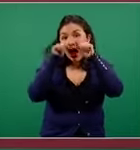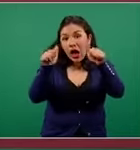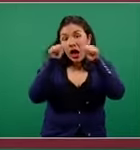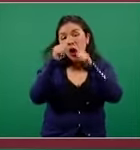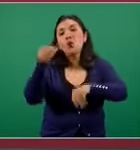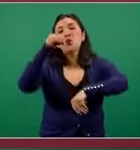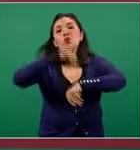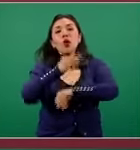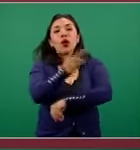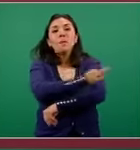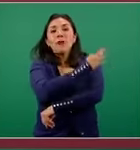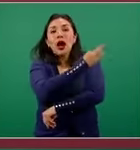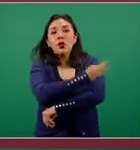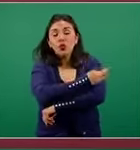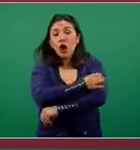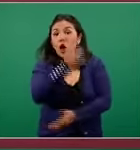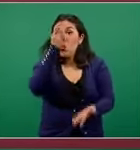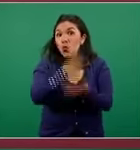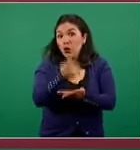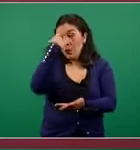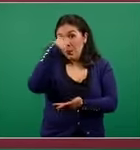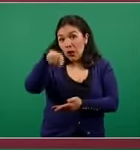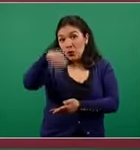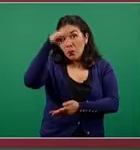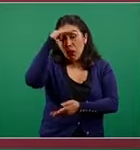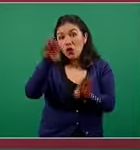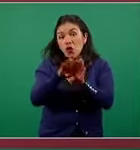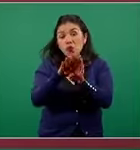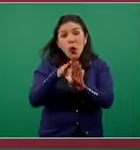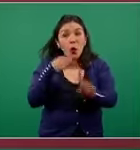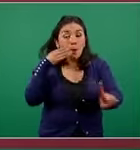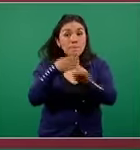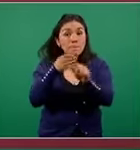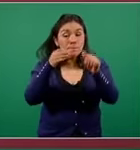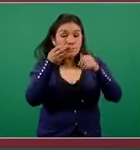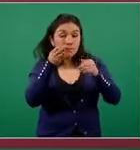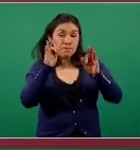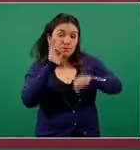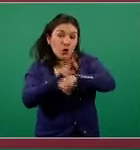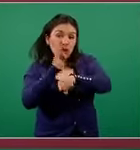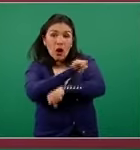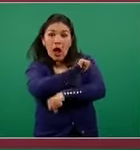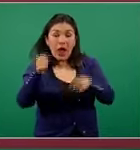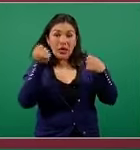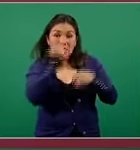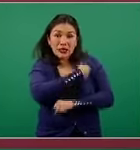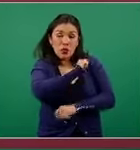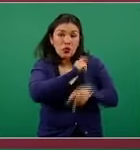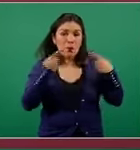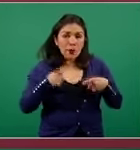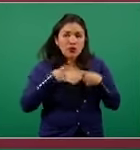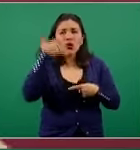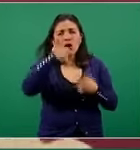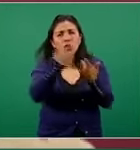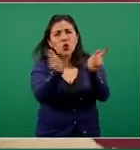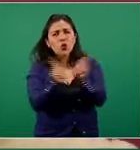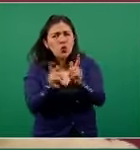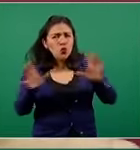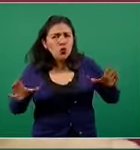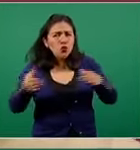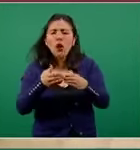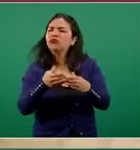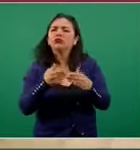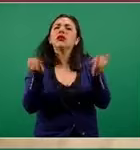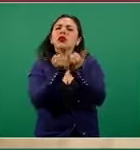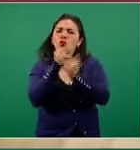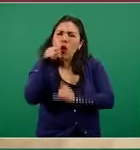utilizar la vacuna no solamente como un mecanismo directo de protección de la salud de las personas y de las comunidades sino también